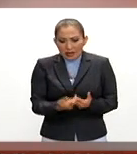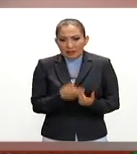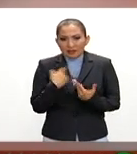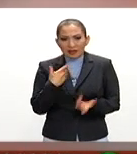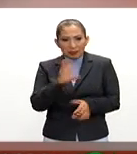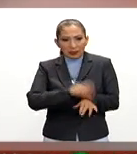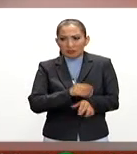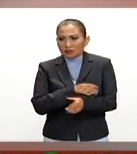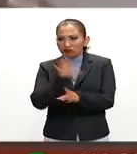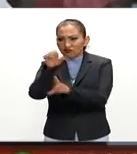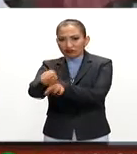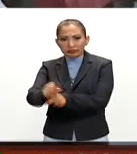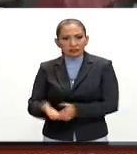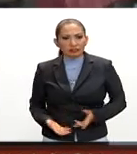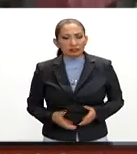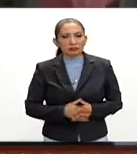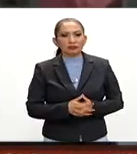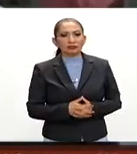liberar la orden de aprehensión.